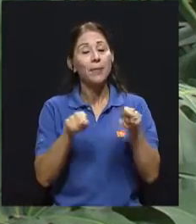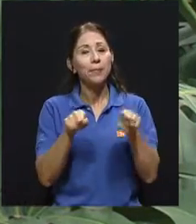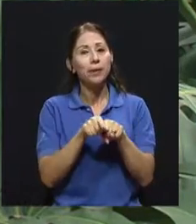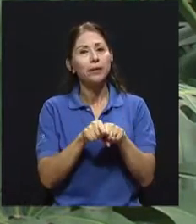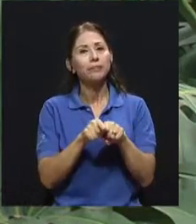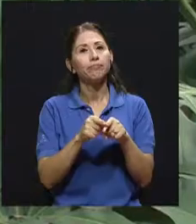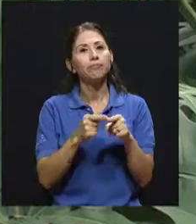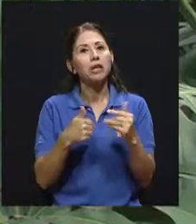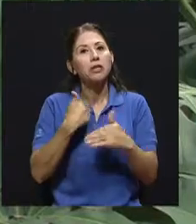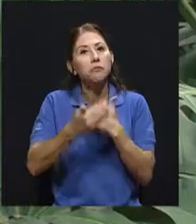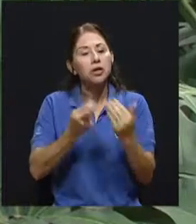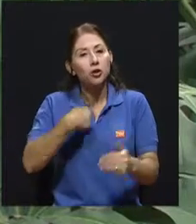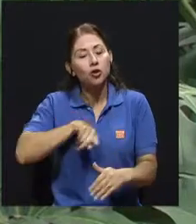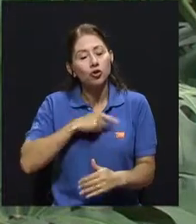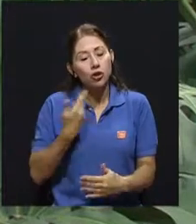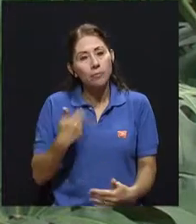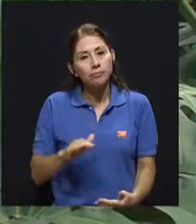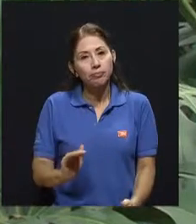creciendo,